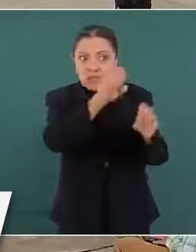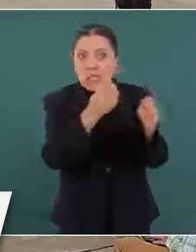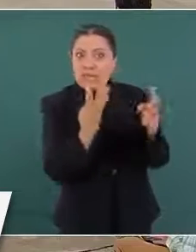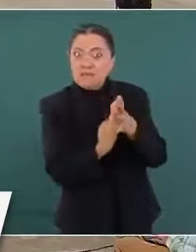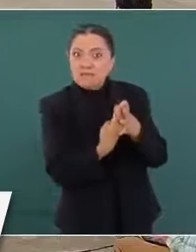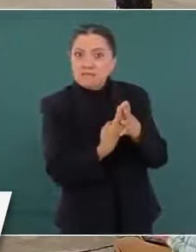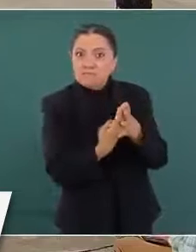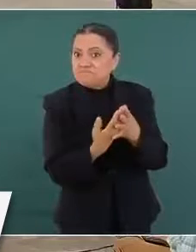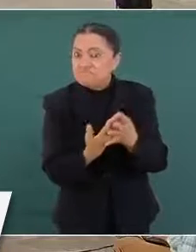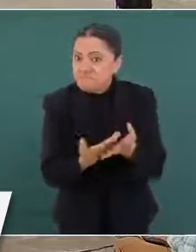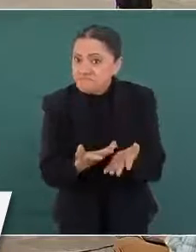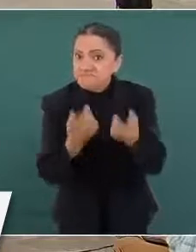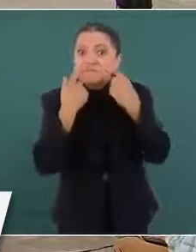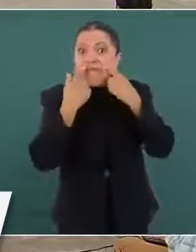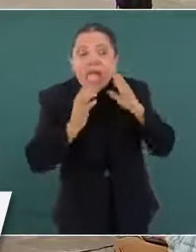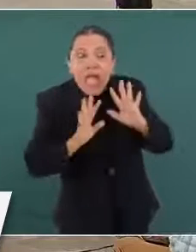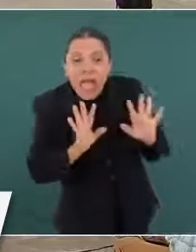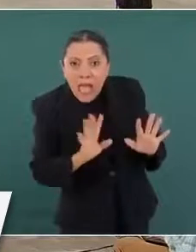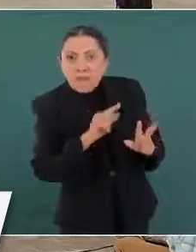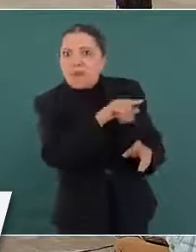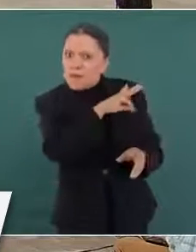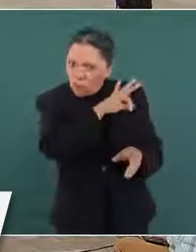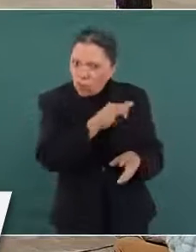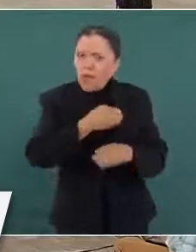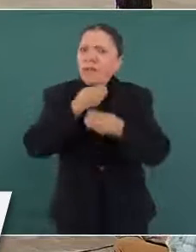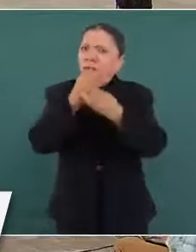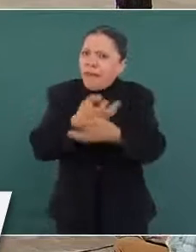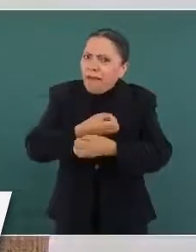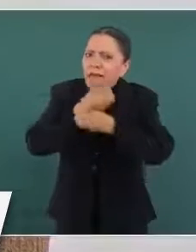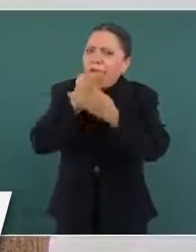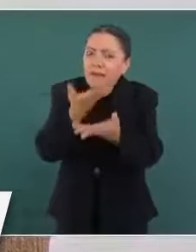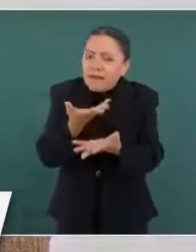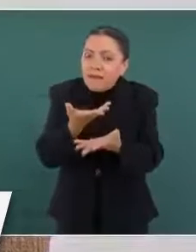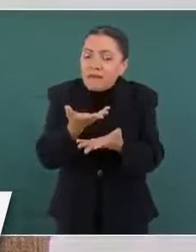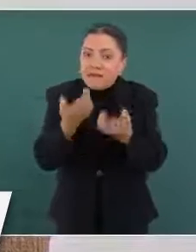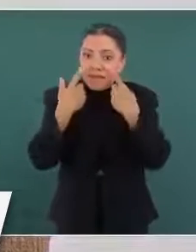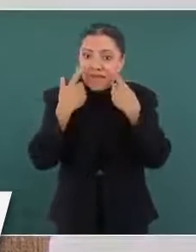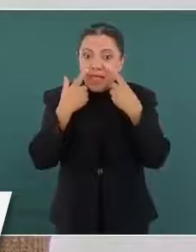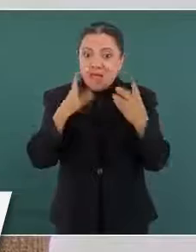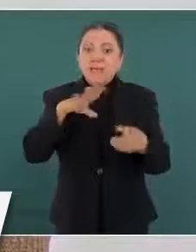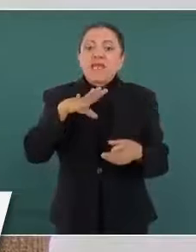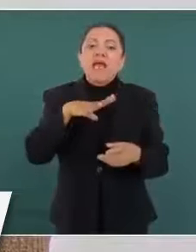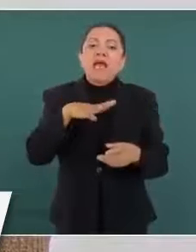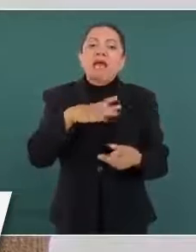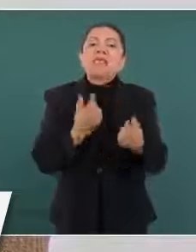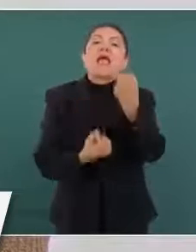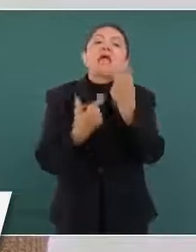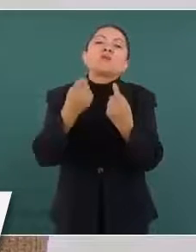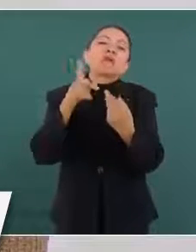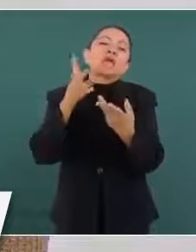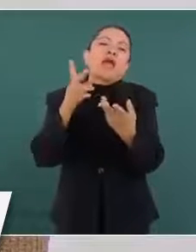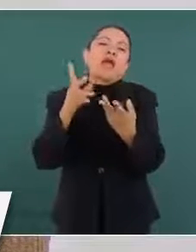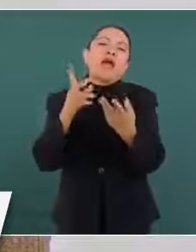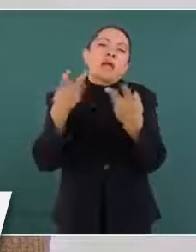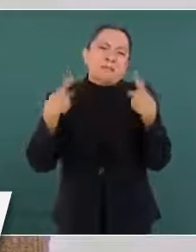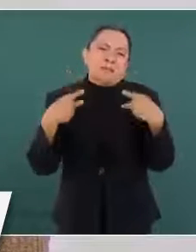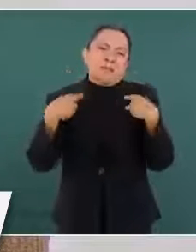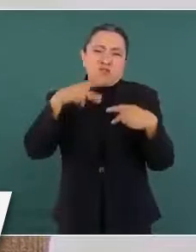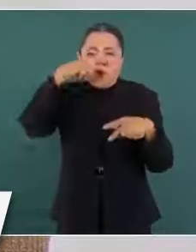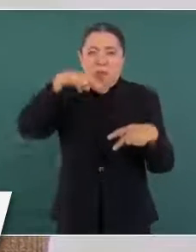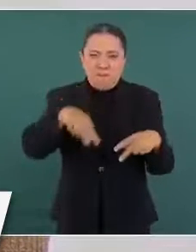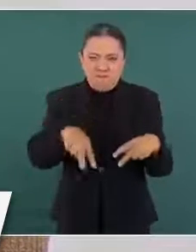¿Hay alguna figura en México en la Constitución, algo así como